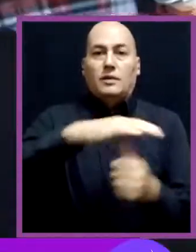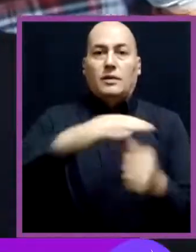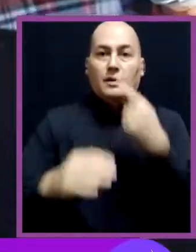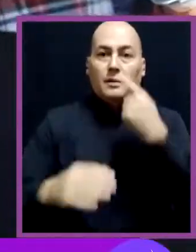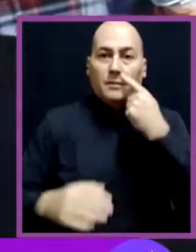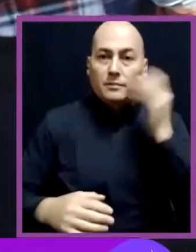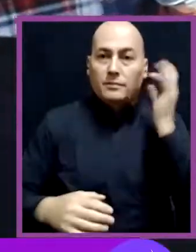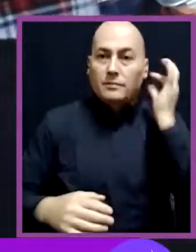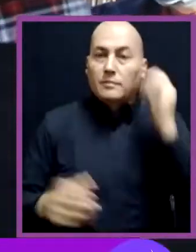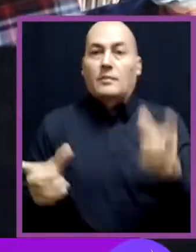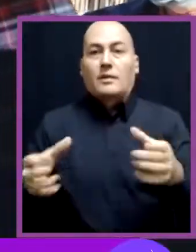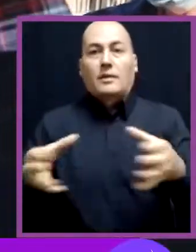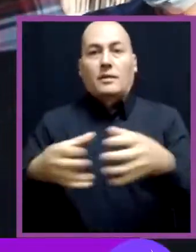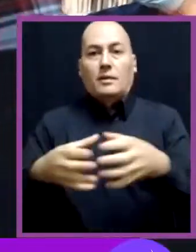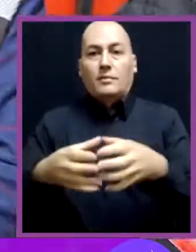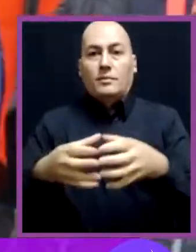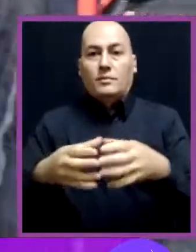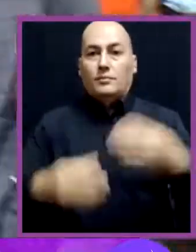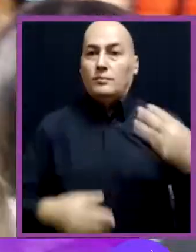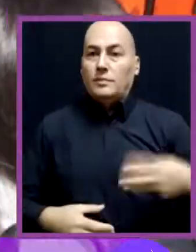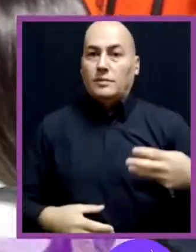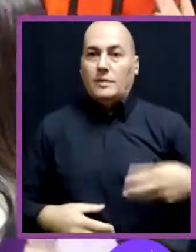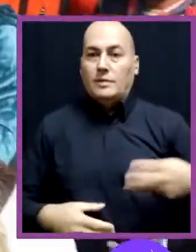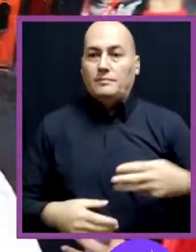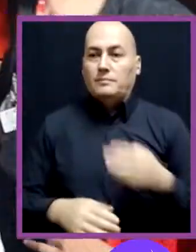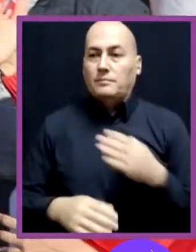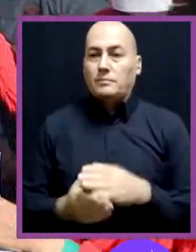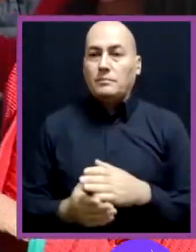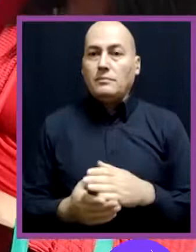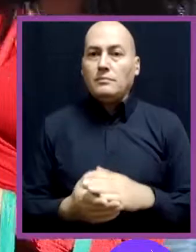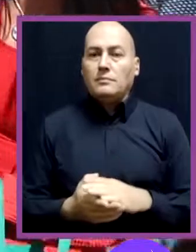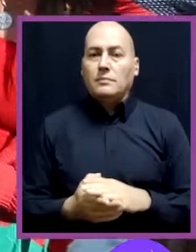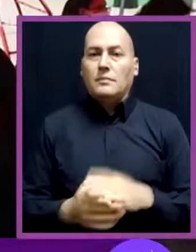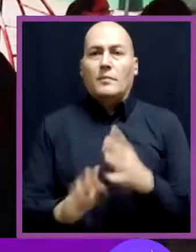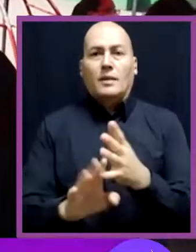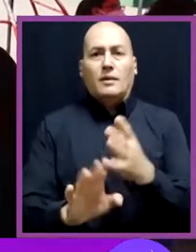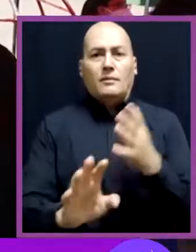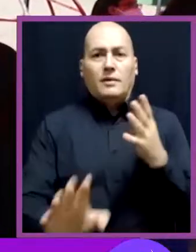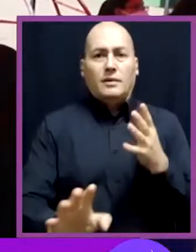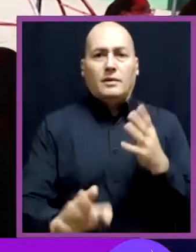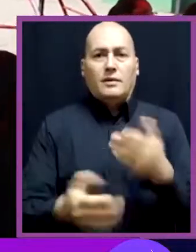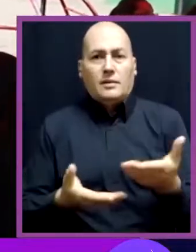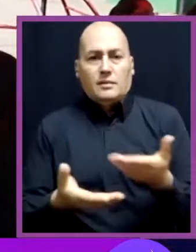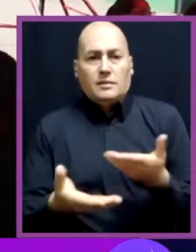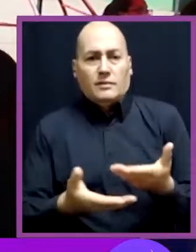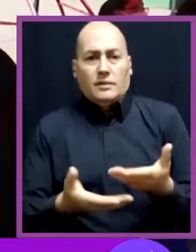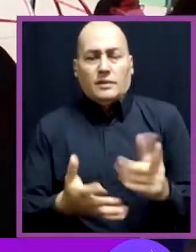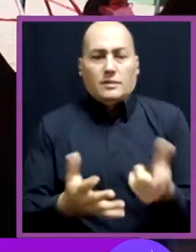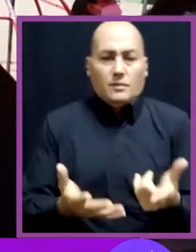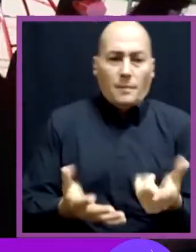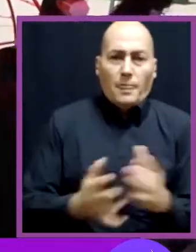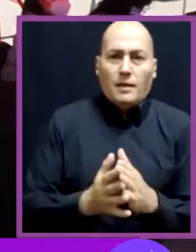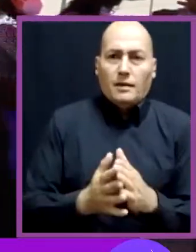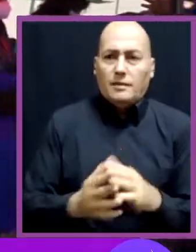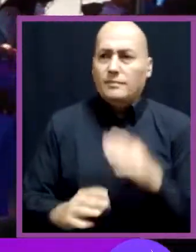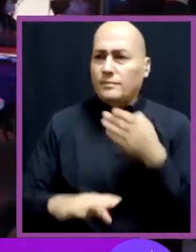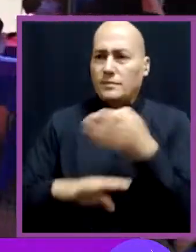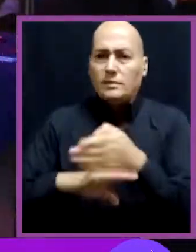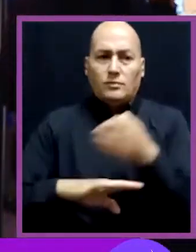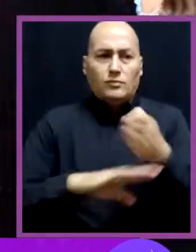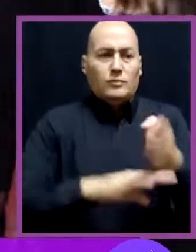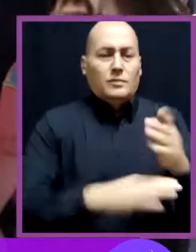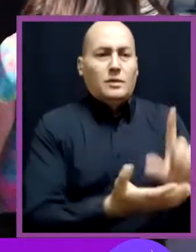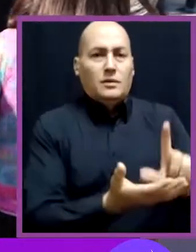concejales, concejalas y equipos municipales. La feria de servicios municipio en tu barrio visitó